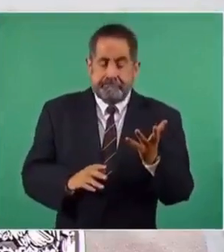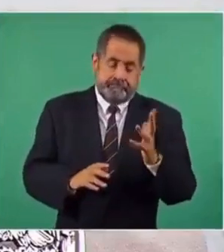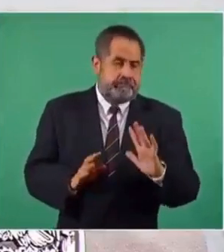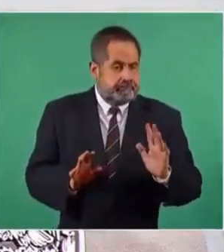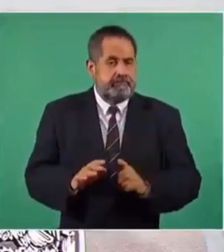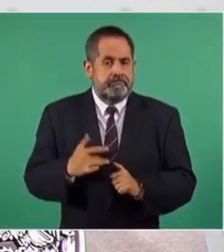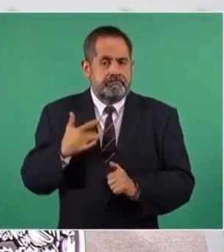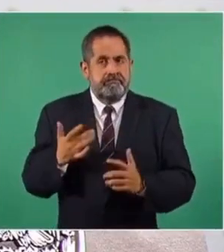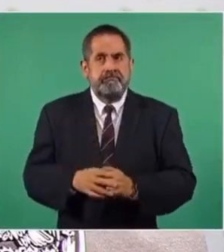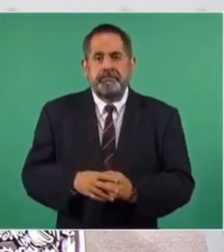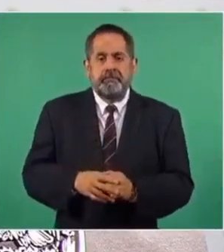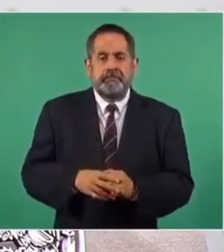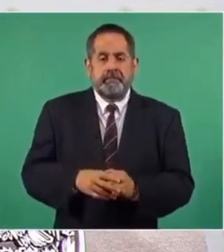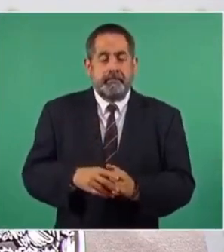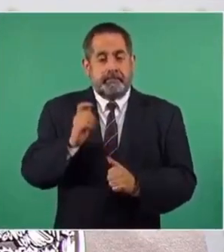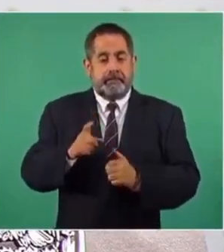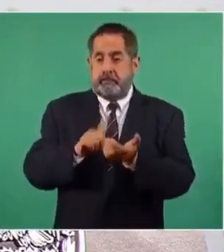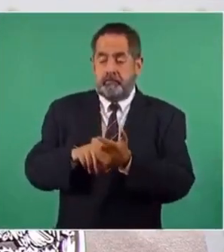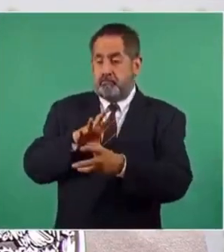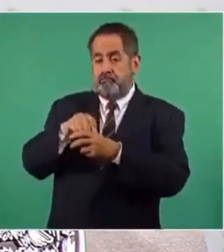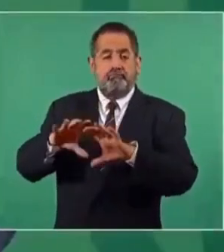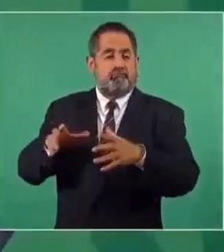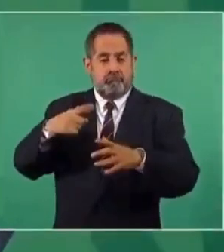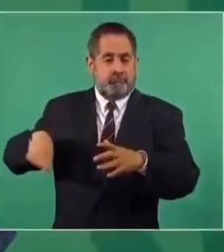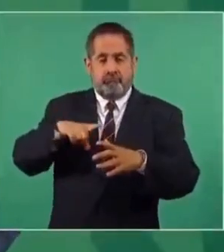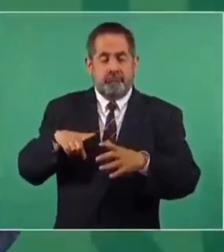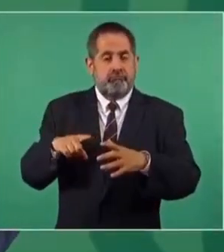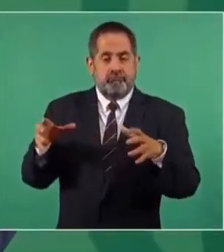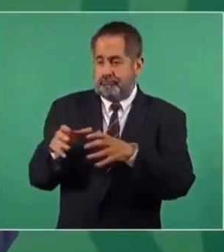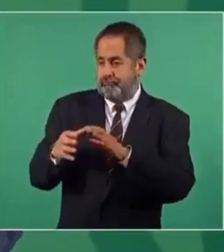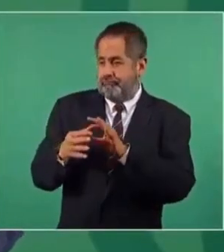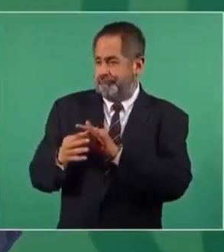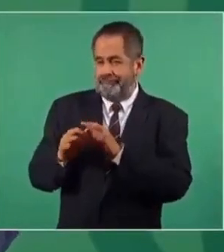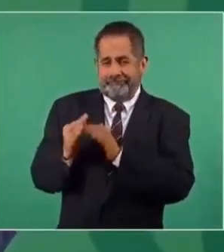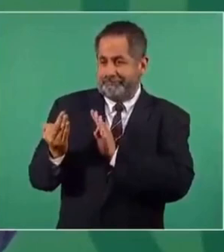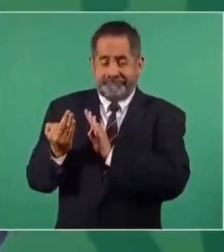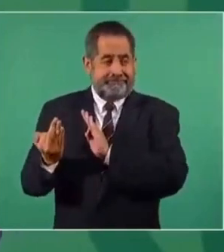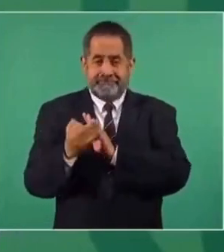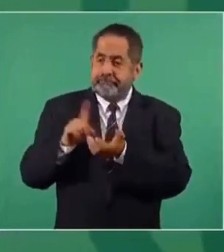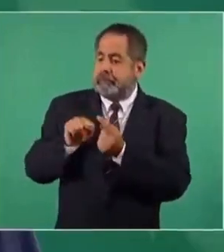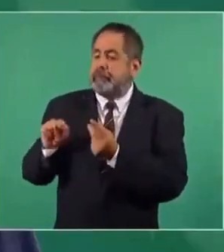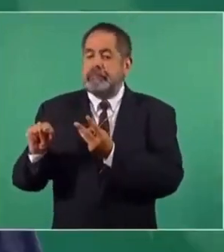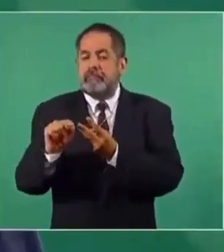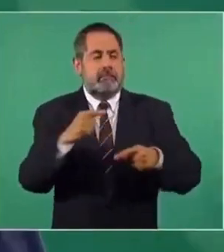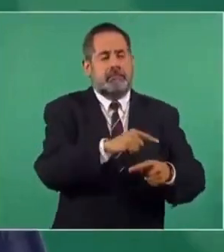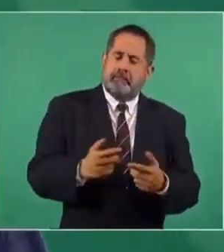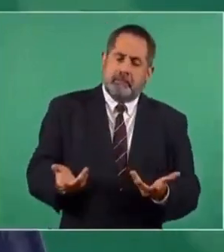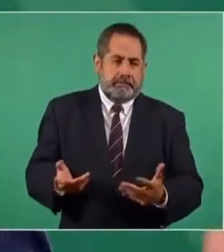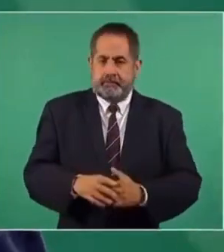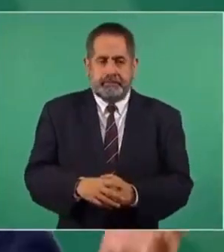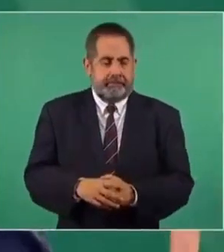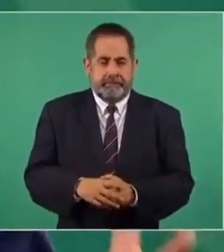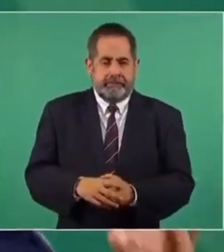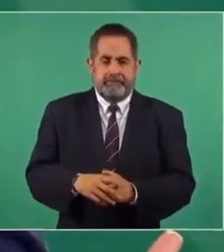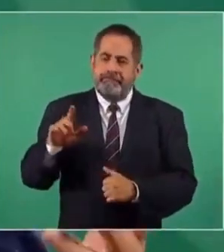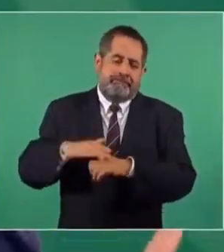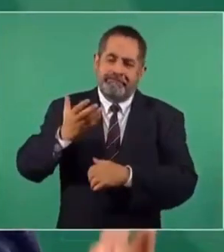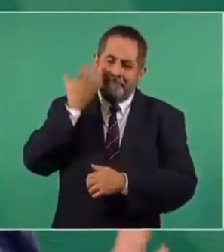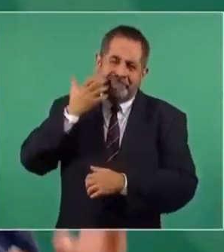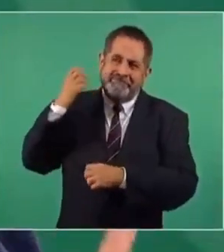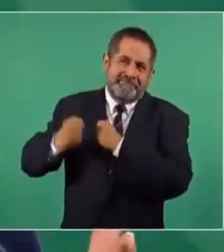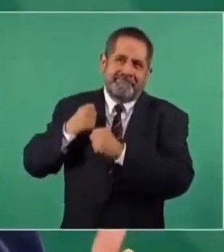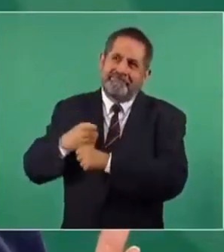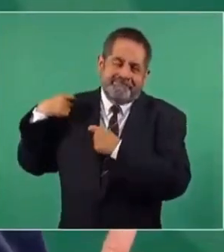incluso de quienes están en los círculos más cercanos a uno, porque son prácticas